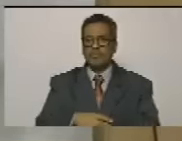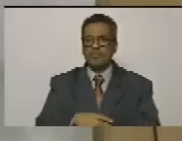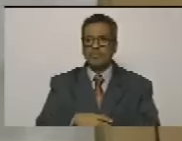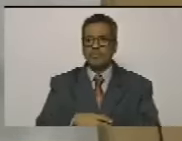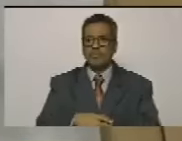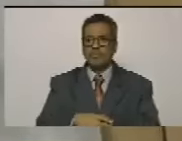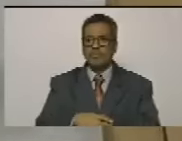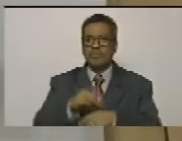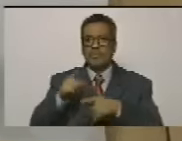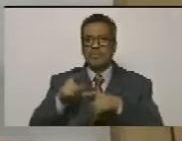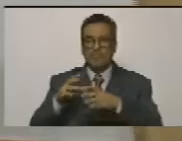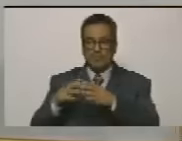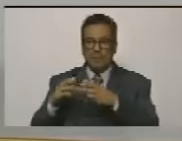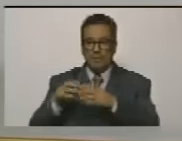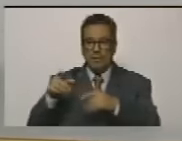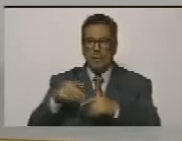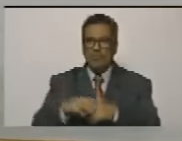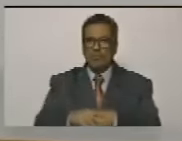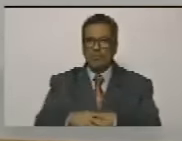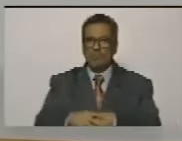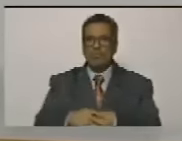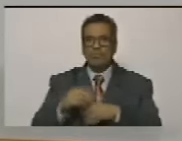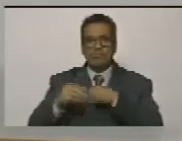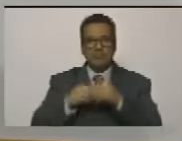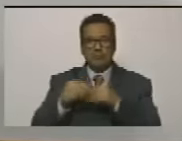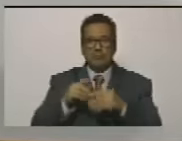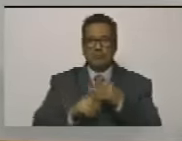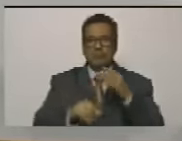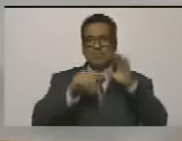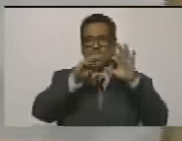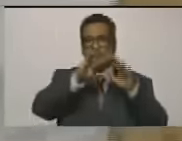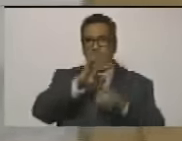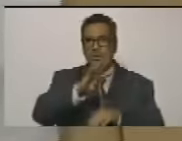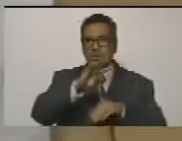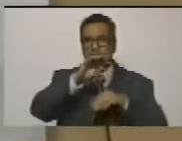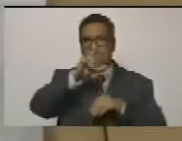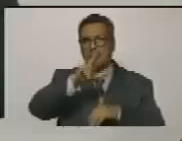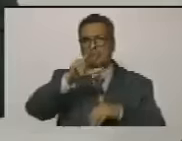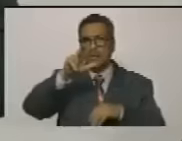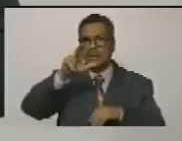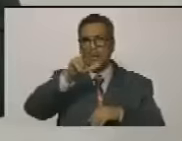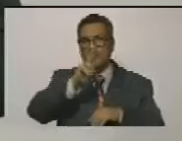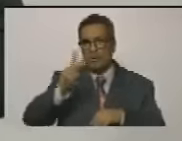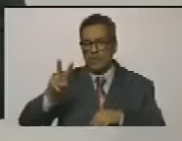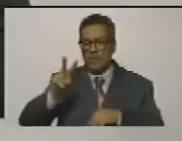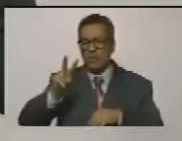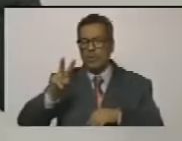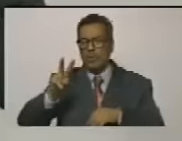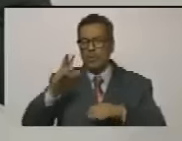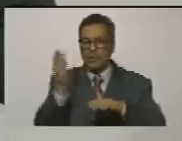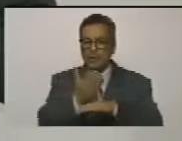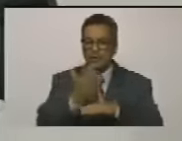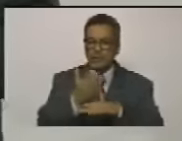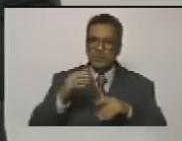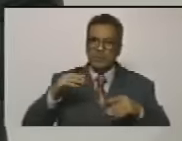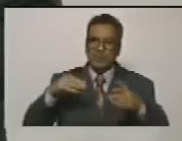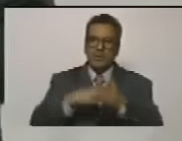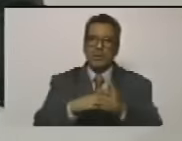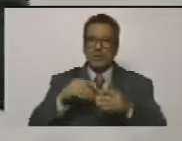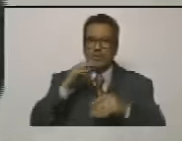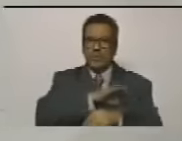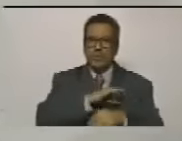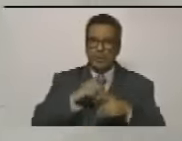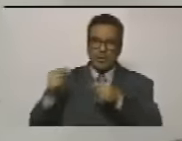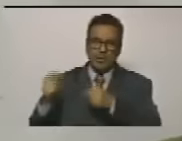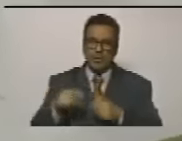y por otro lado todavía hay 932 sanciones en contra de la trama social